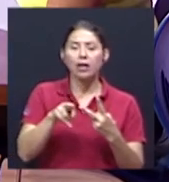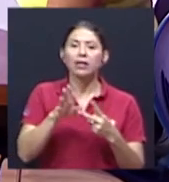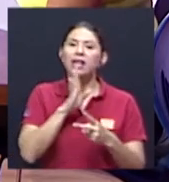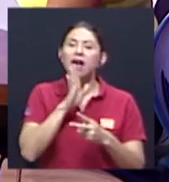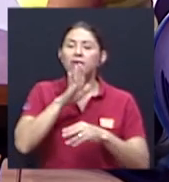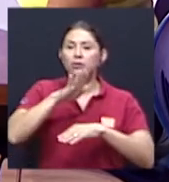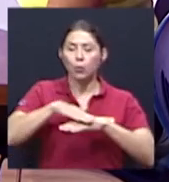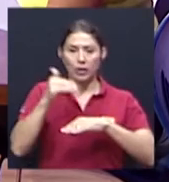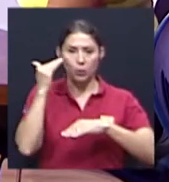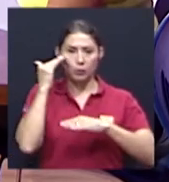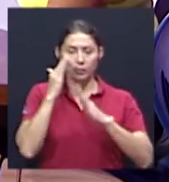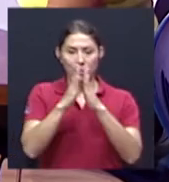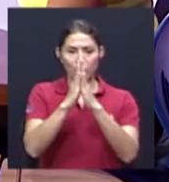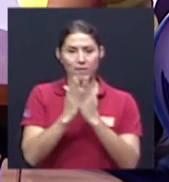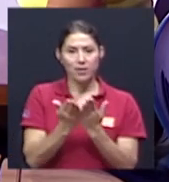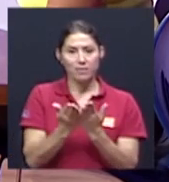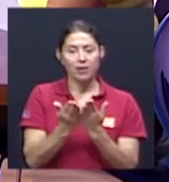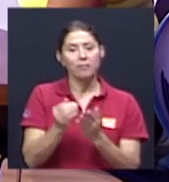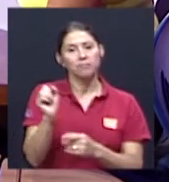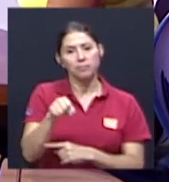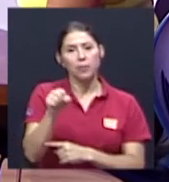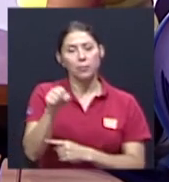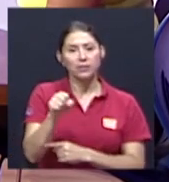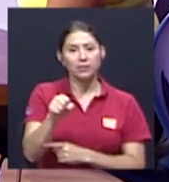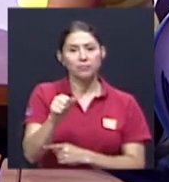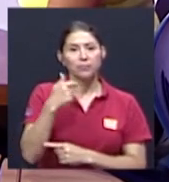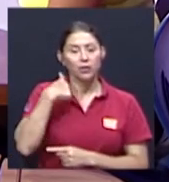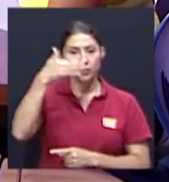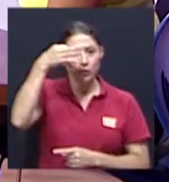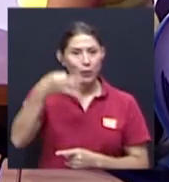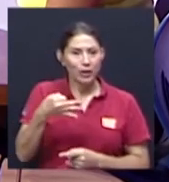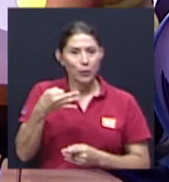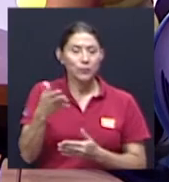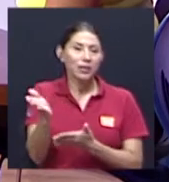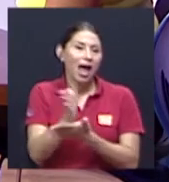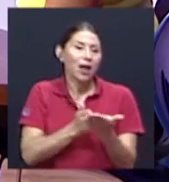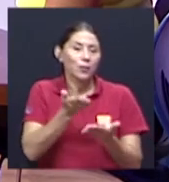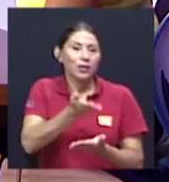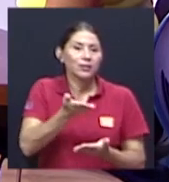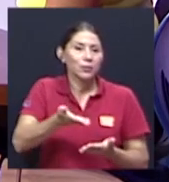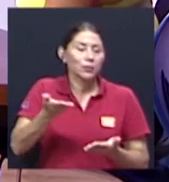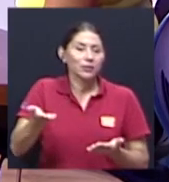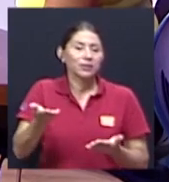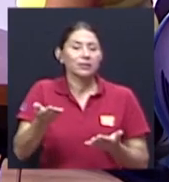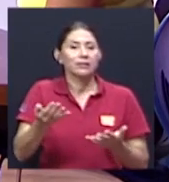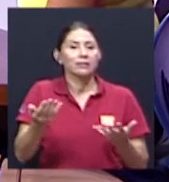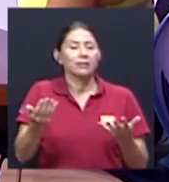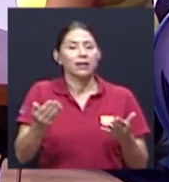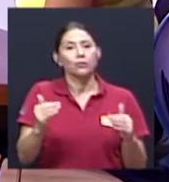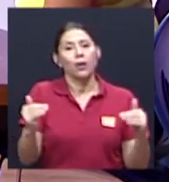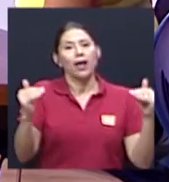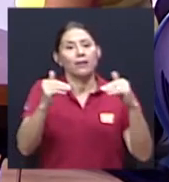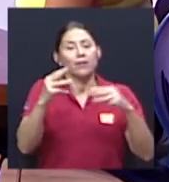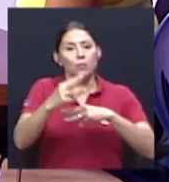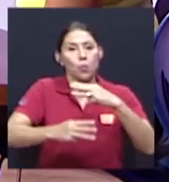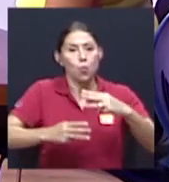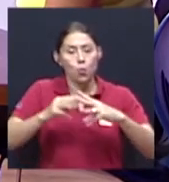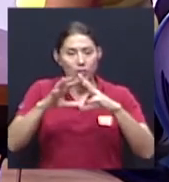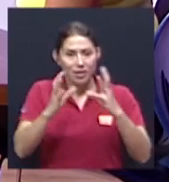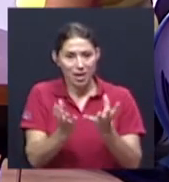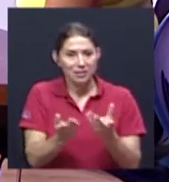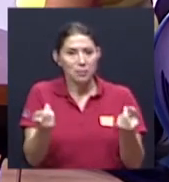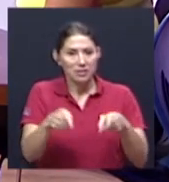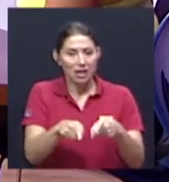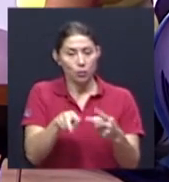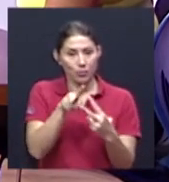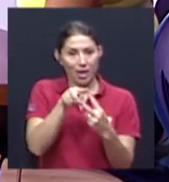bueno sí yo creo que hay cuestiones que son mundiales en ese sentido tal vez hay dos aspectos que son de carácter